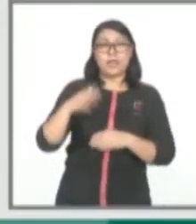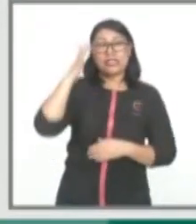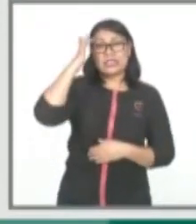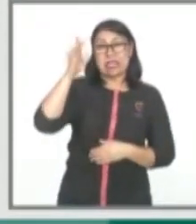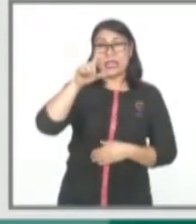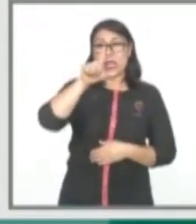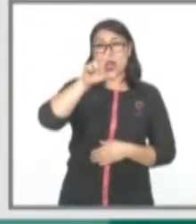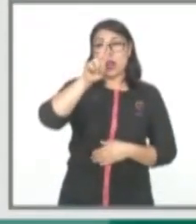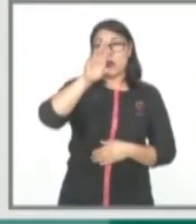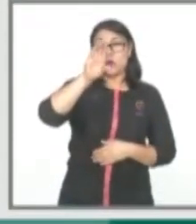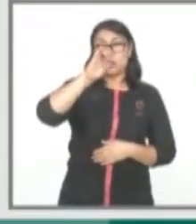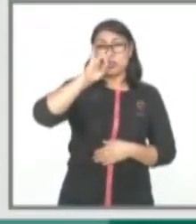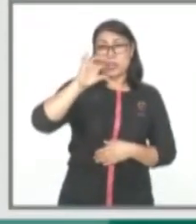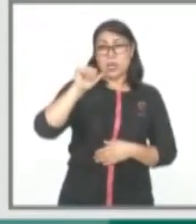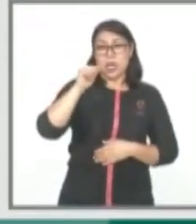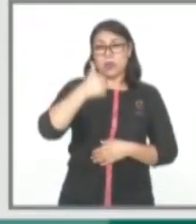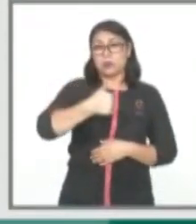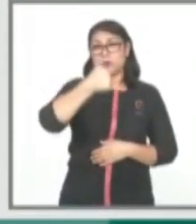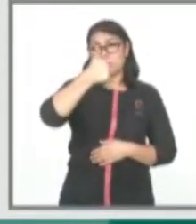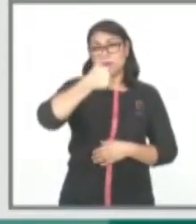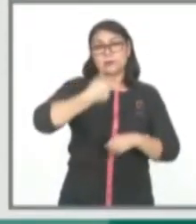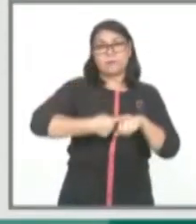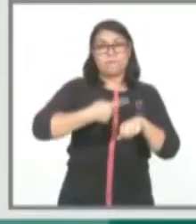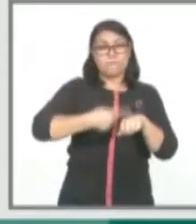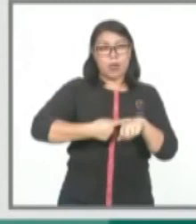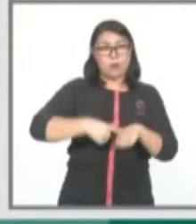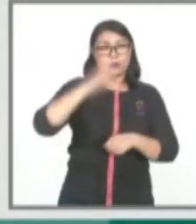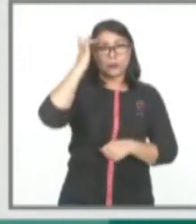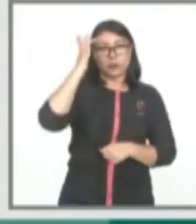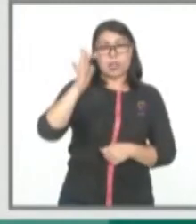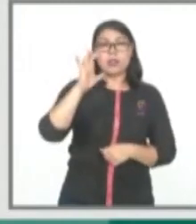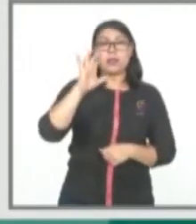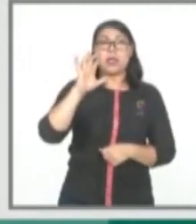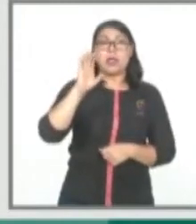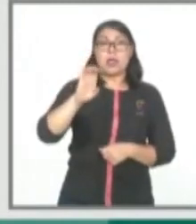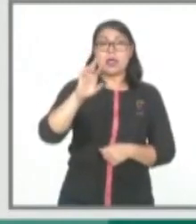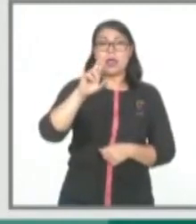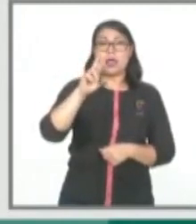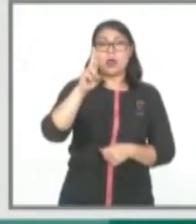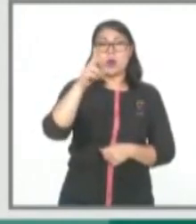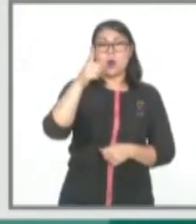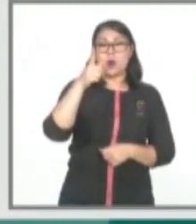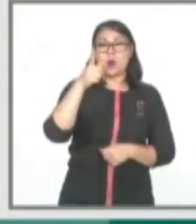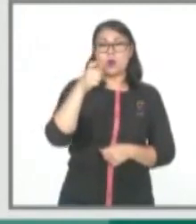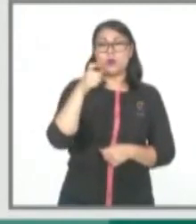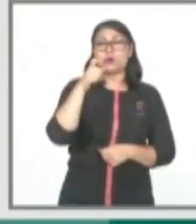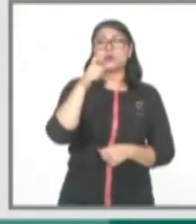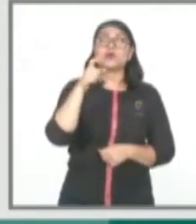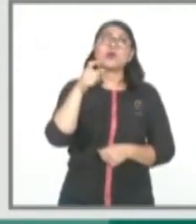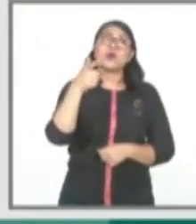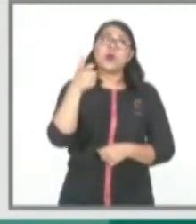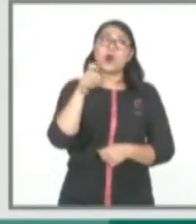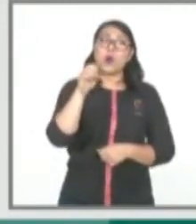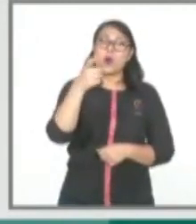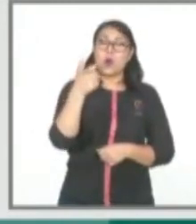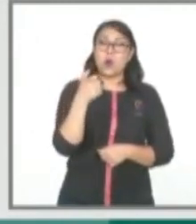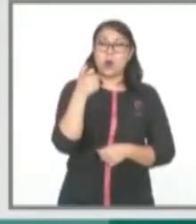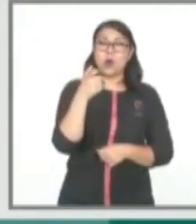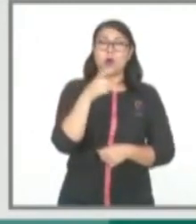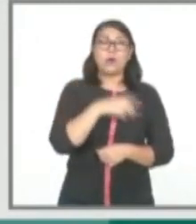Lucía del Camino con seis casos, Santa Cruz Jojocotlán con tres casos, Santiago